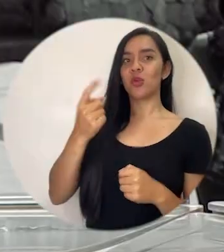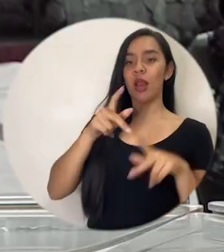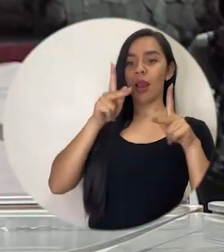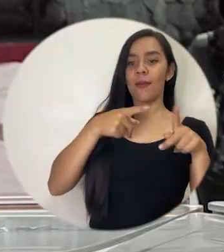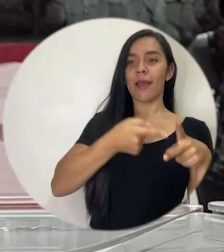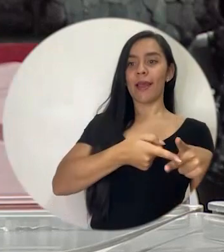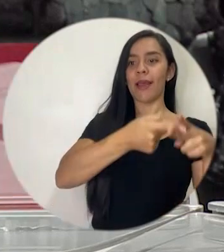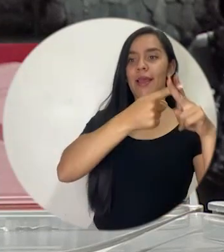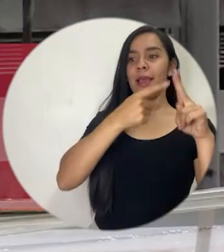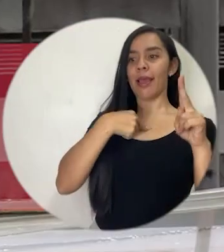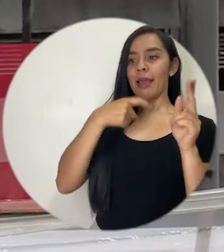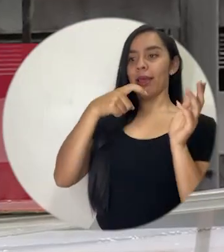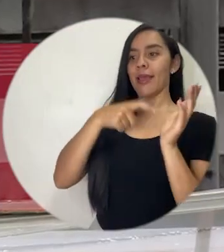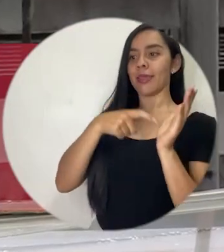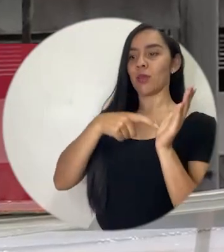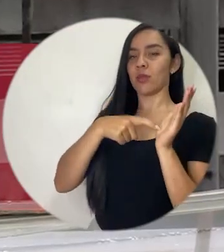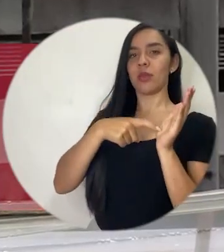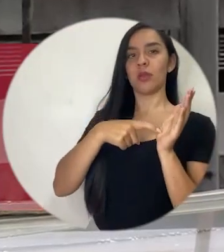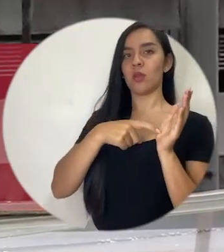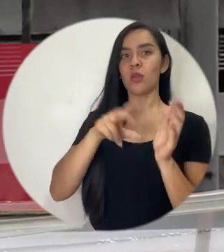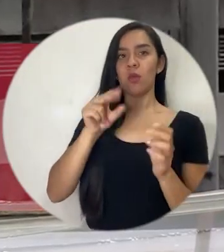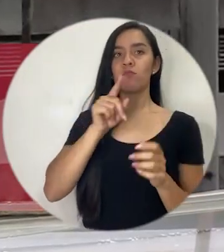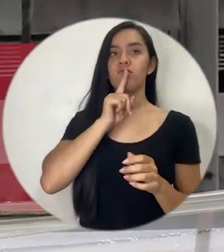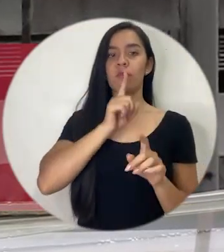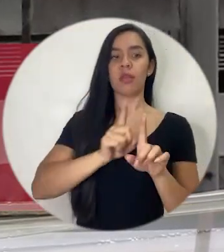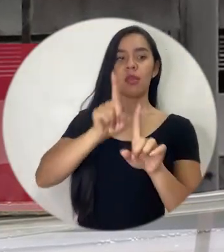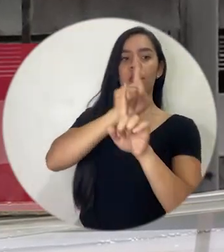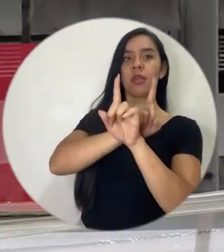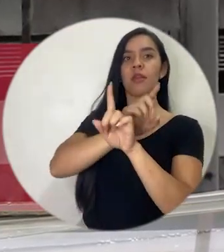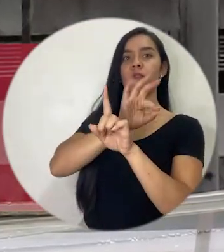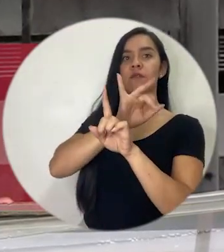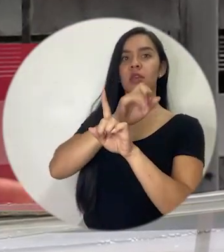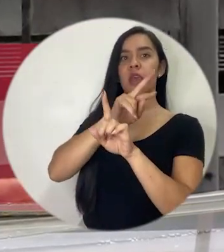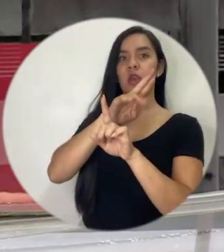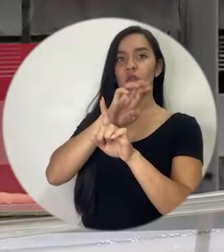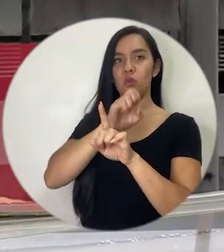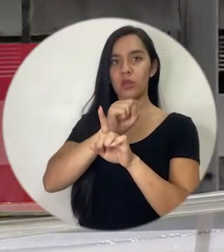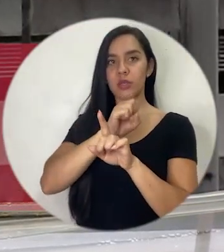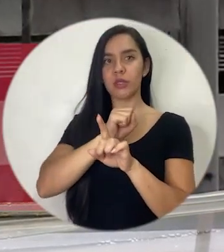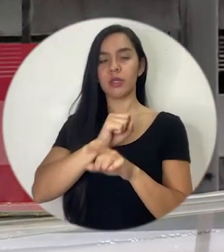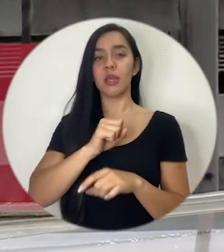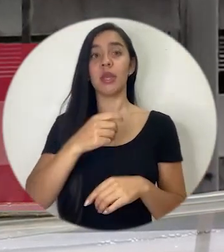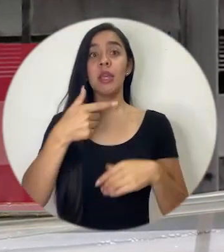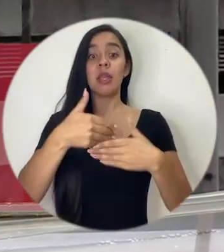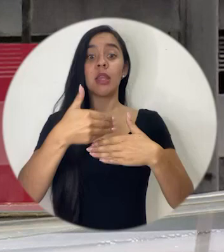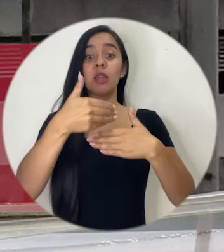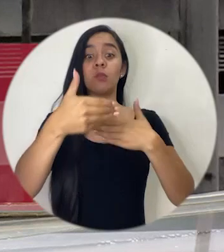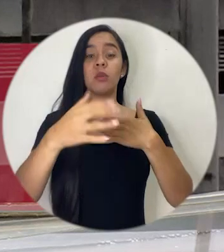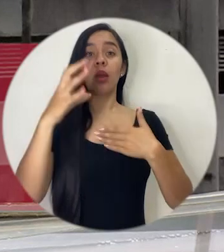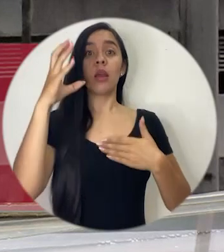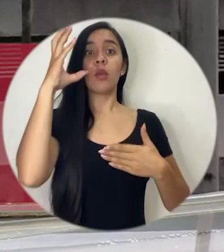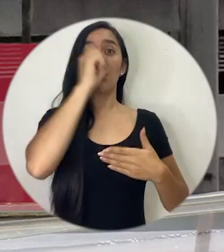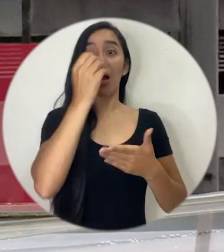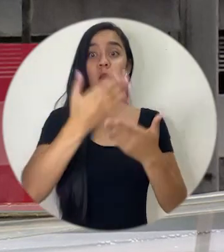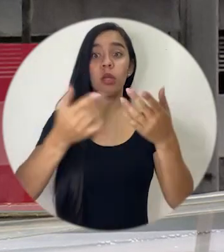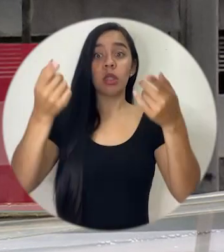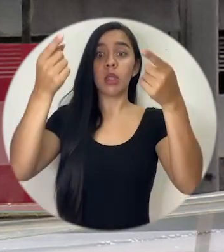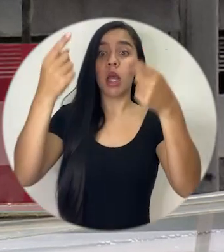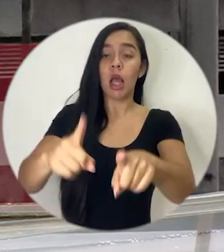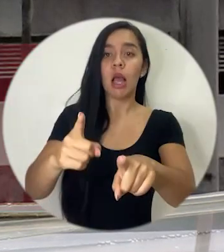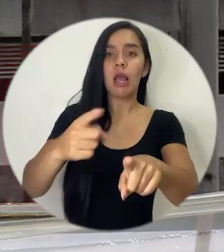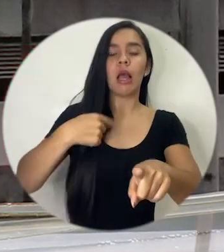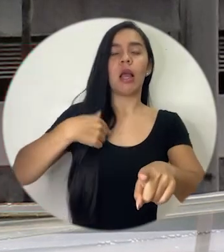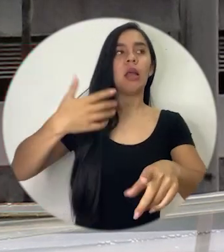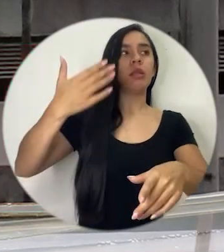nos damos cuenta de una situación ya probablemente es tarde ¿verdad? y